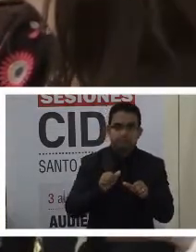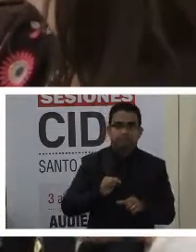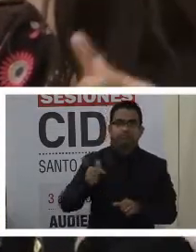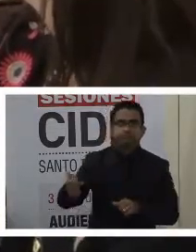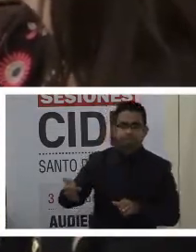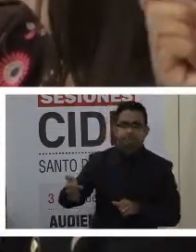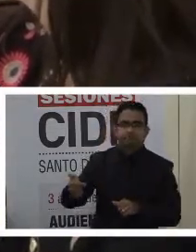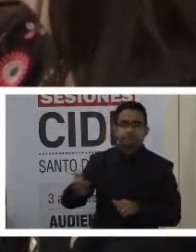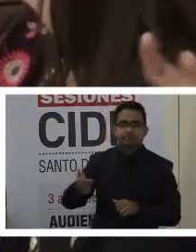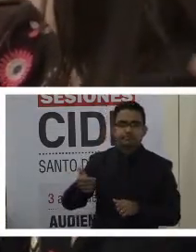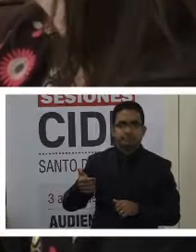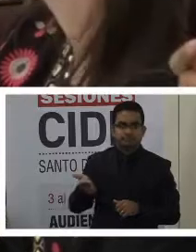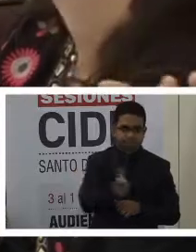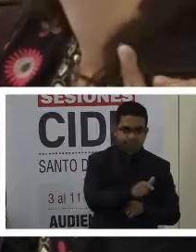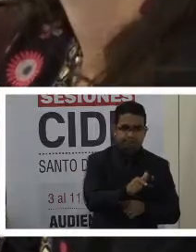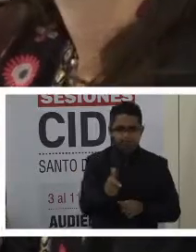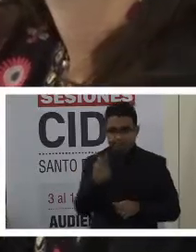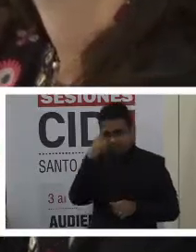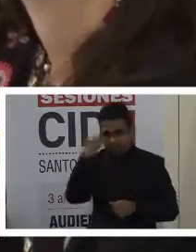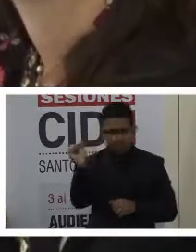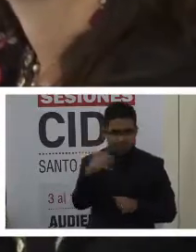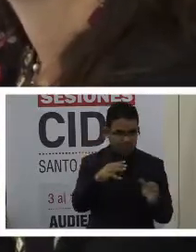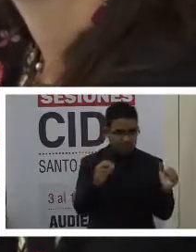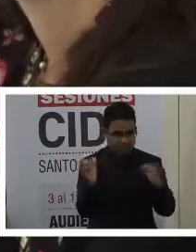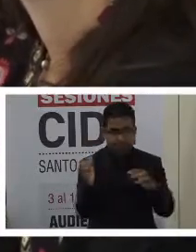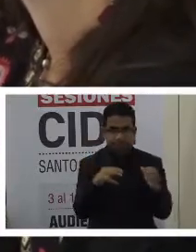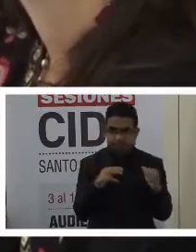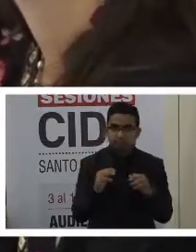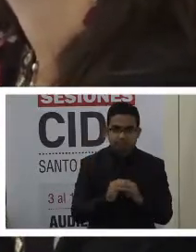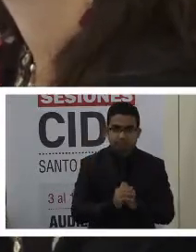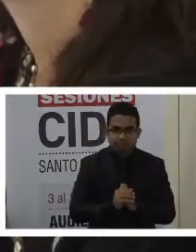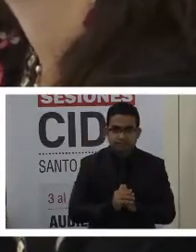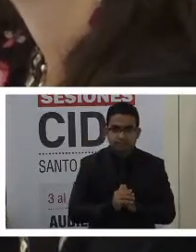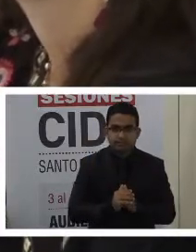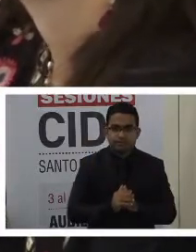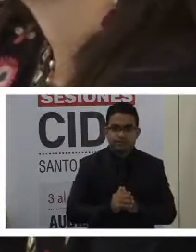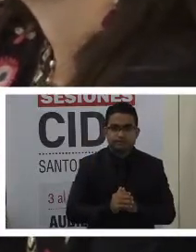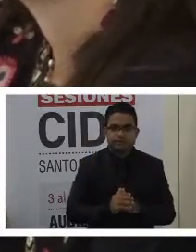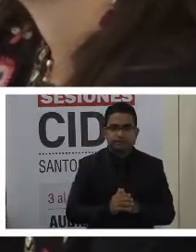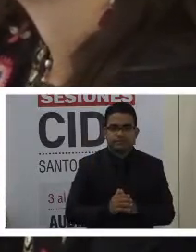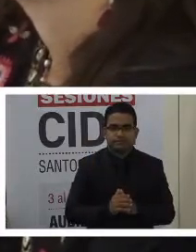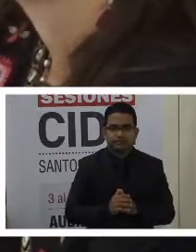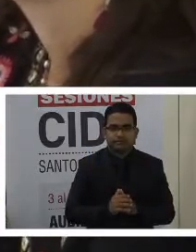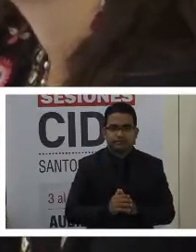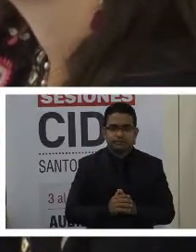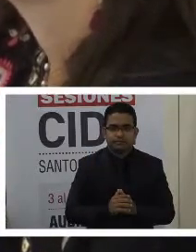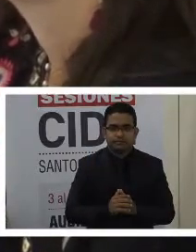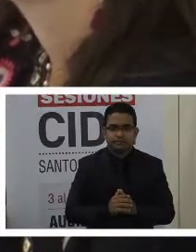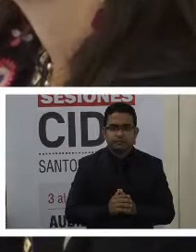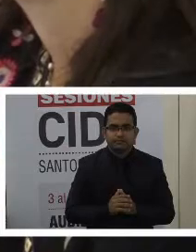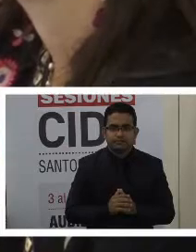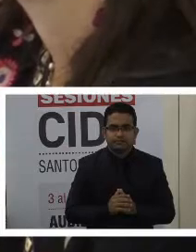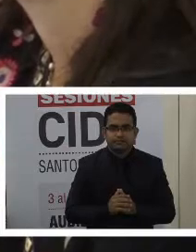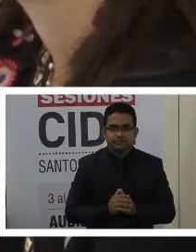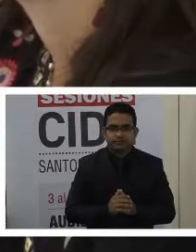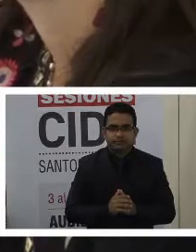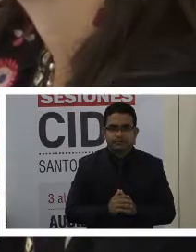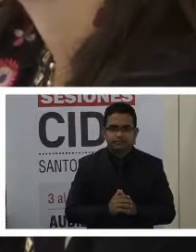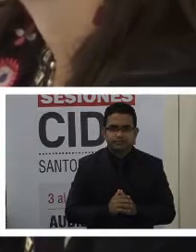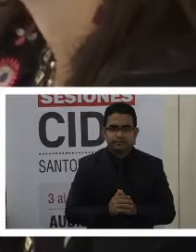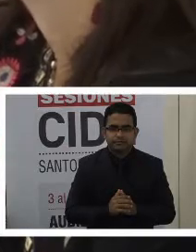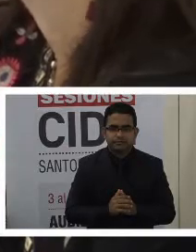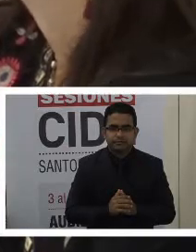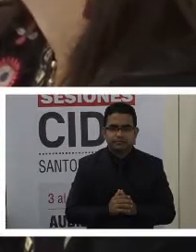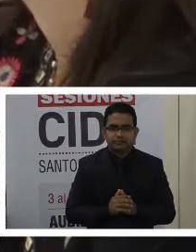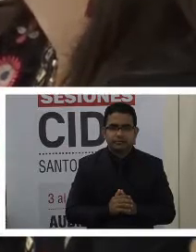a la ambas partes para una relación de lo expresado por